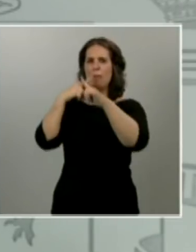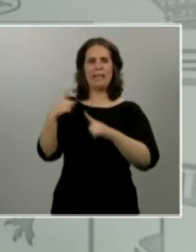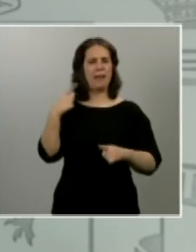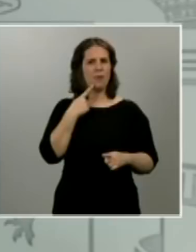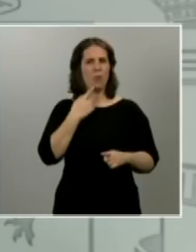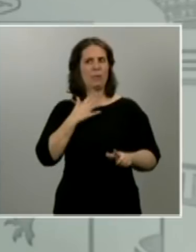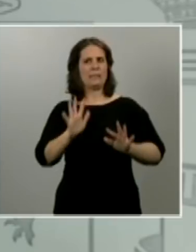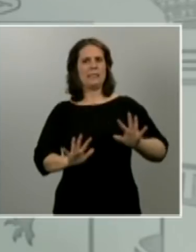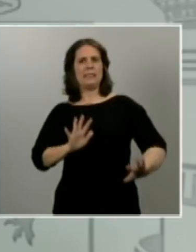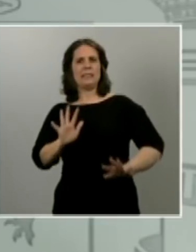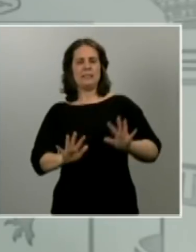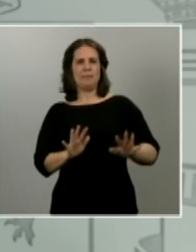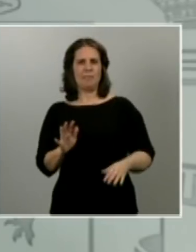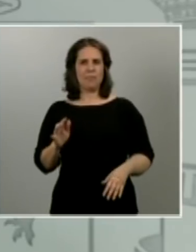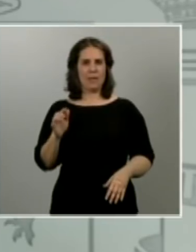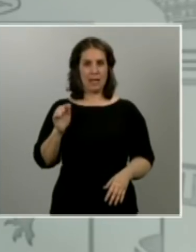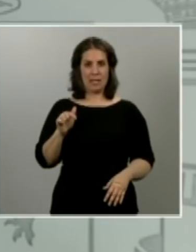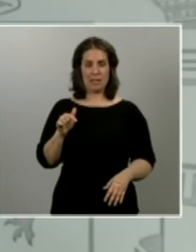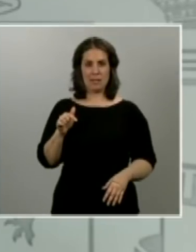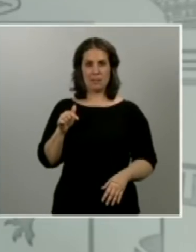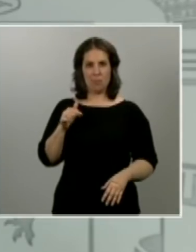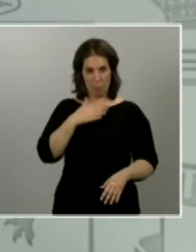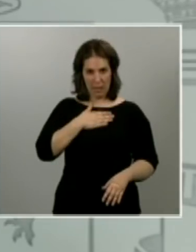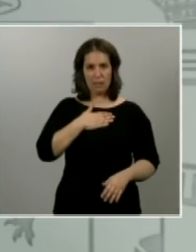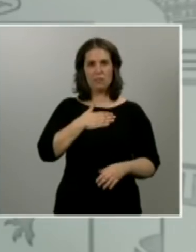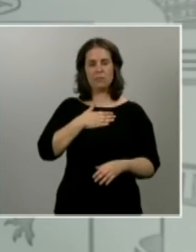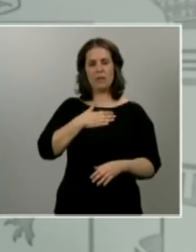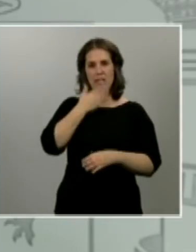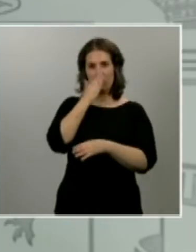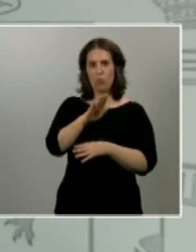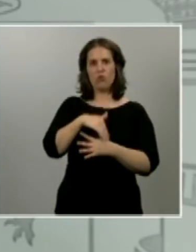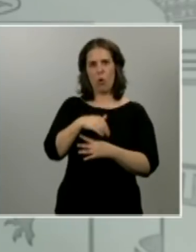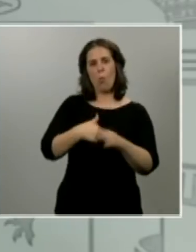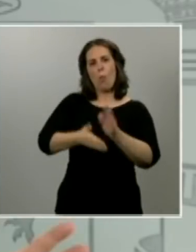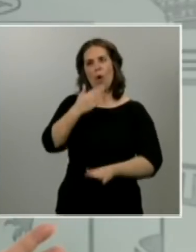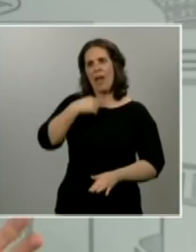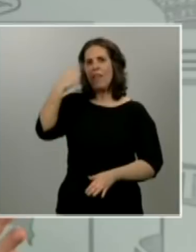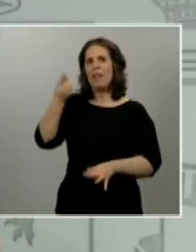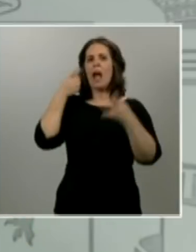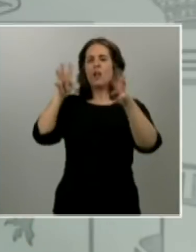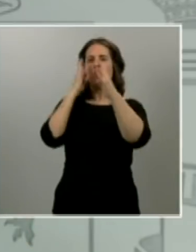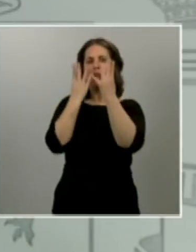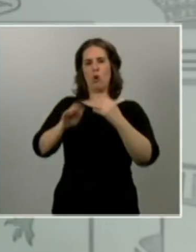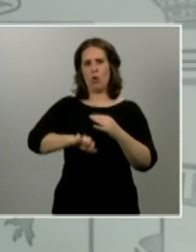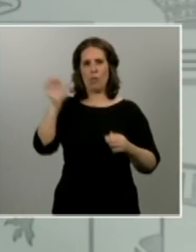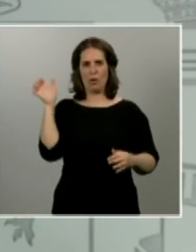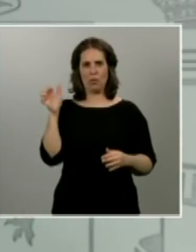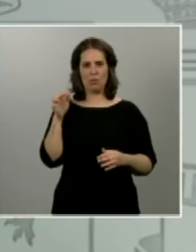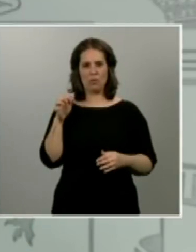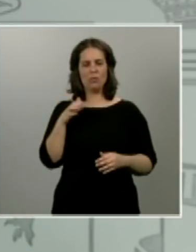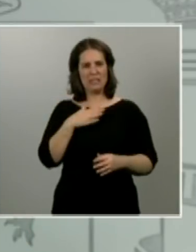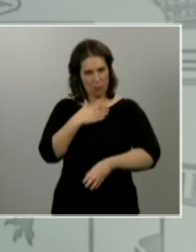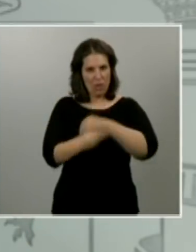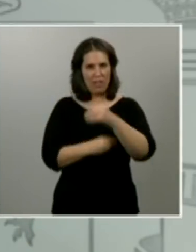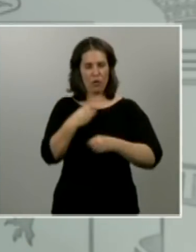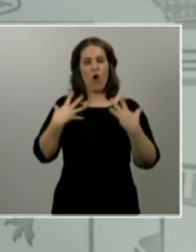la actitud y la propuesta que trasladaré a mis colegas en el próximo Consejo Europeo. Lo que estamos haciendo a todos los niveles, yo también con el resto